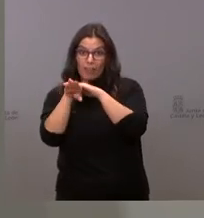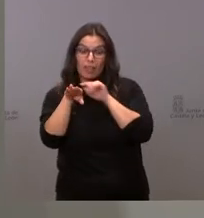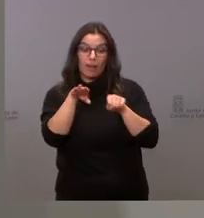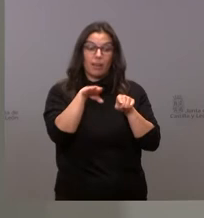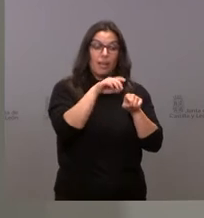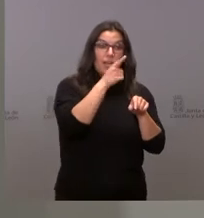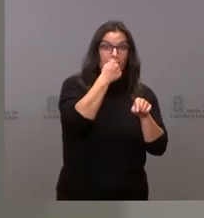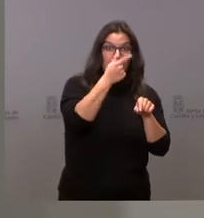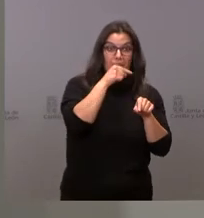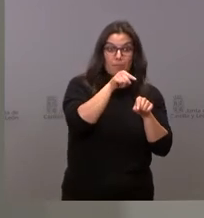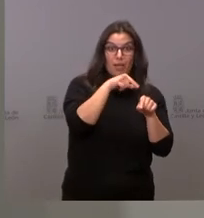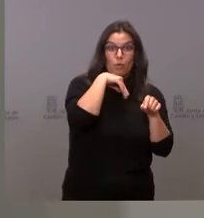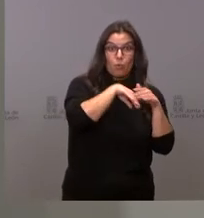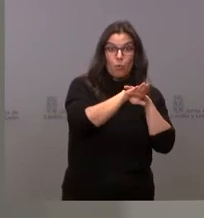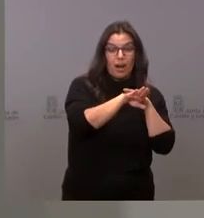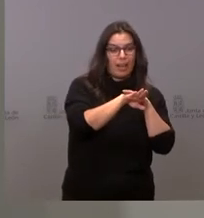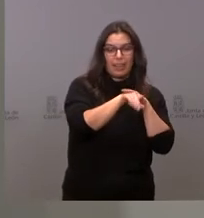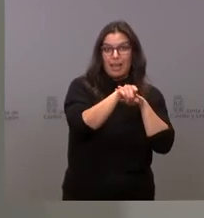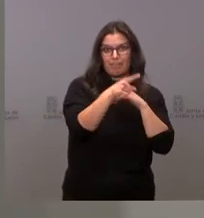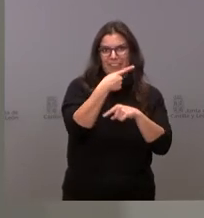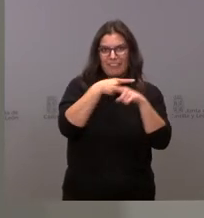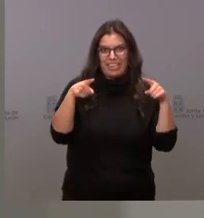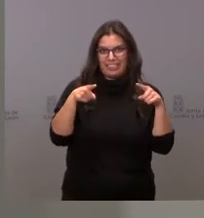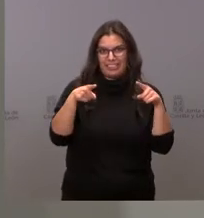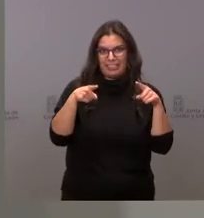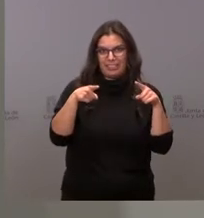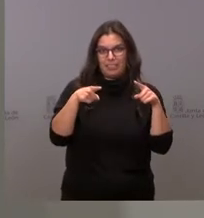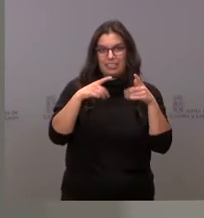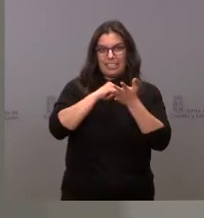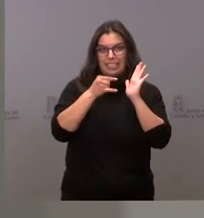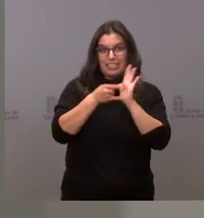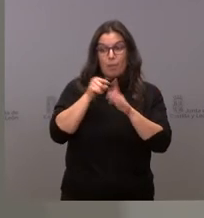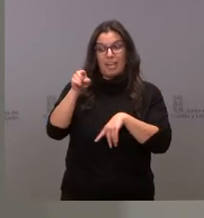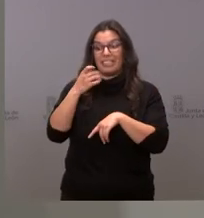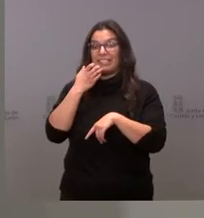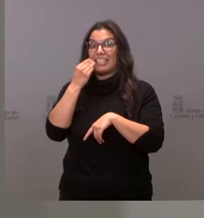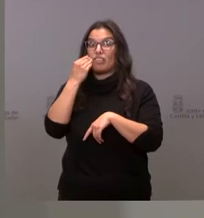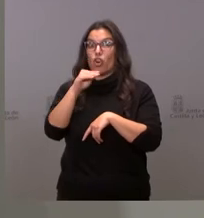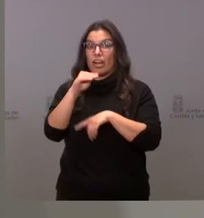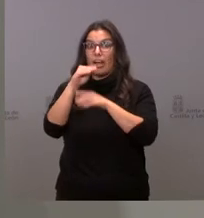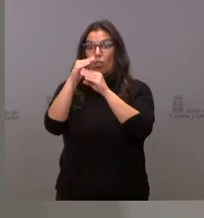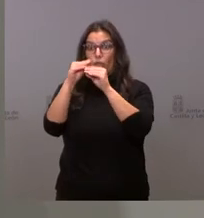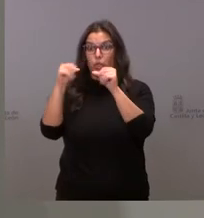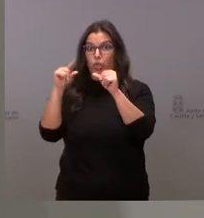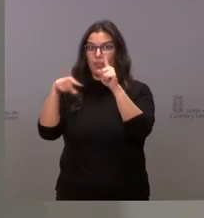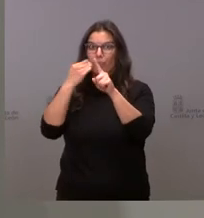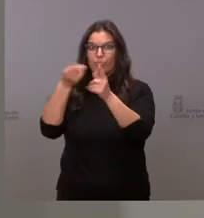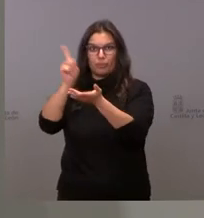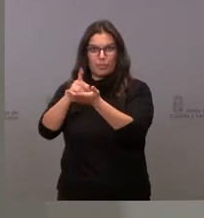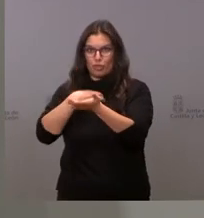descongelan hay que utilizarlas y por eso en algunas provincias saben que son las delegaciones territoriales las que organizan